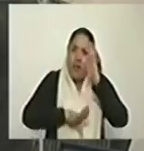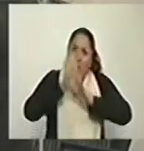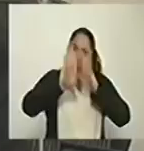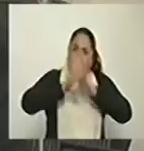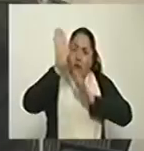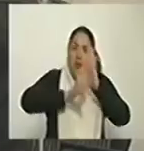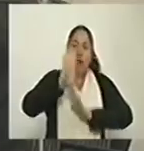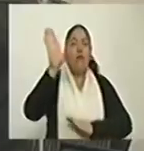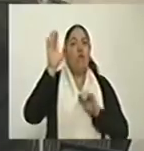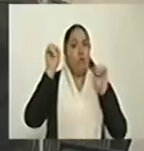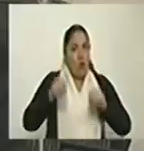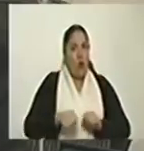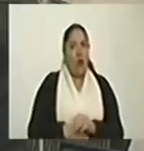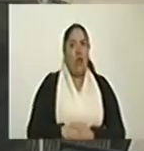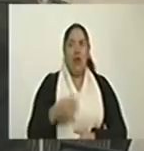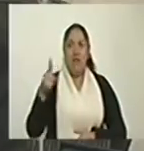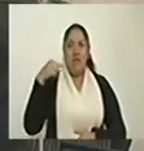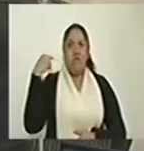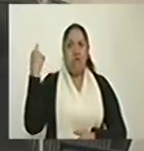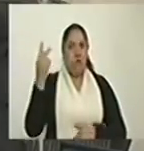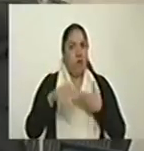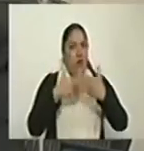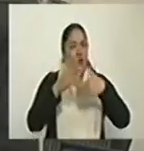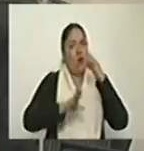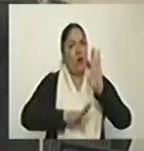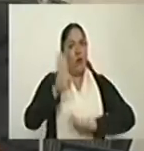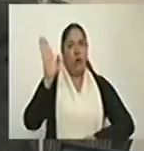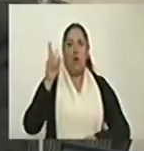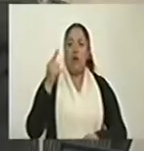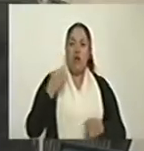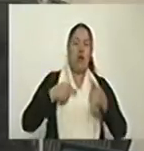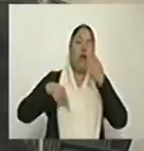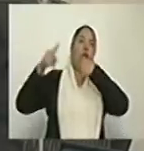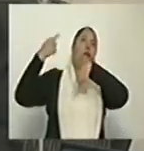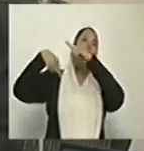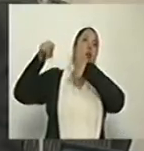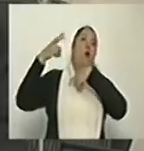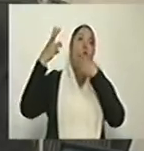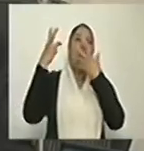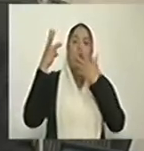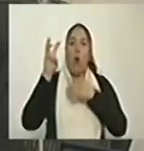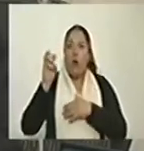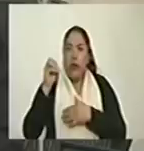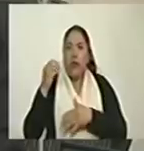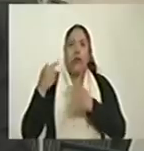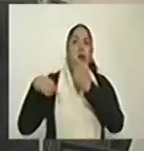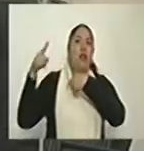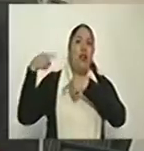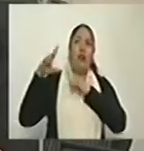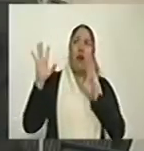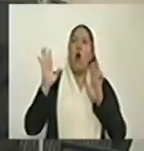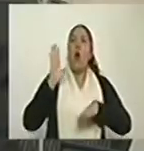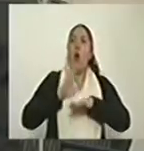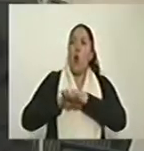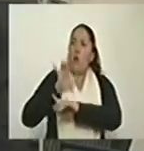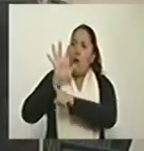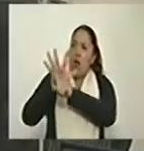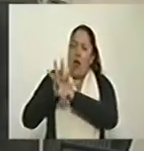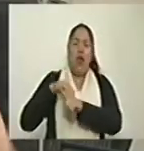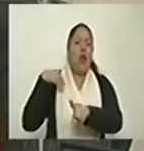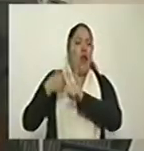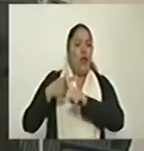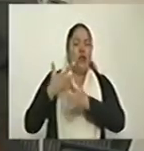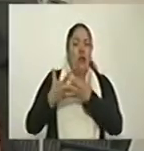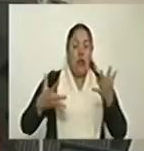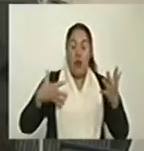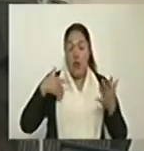Todo el mundo tiene derecho a vivir mejor pero aquí nos devuelven a 80 años atrás y quién desplazó a quién y quién tiene la culpa de quién. Y